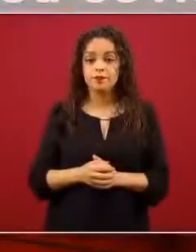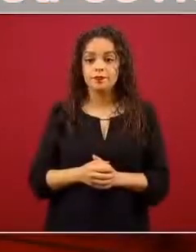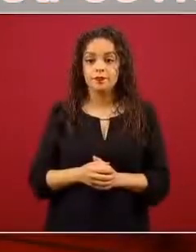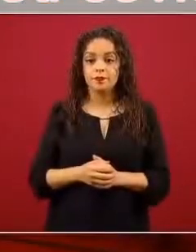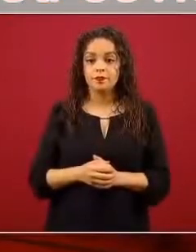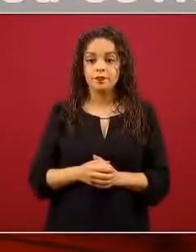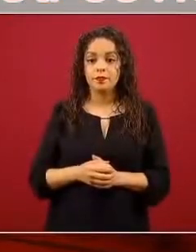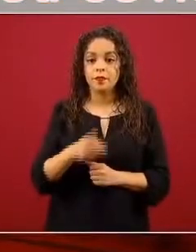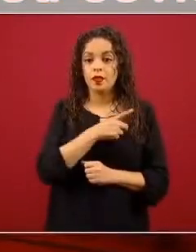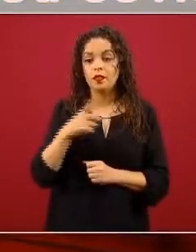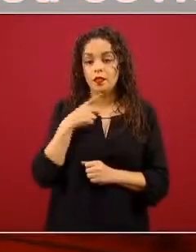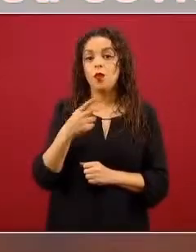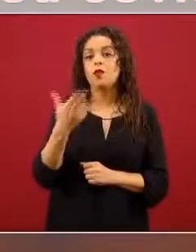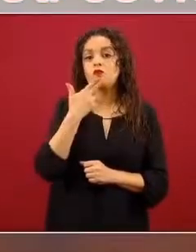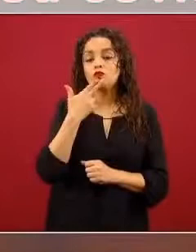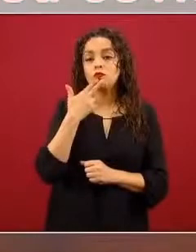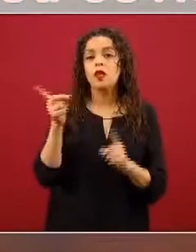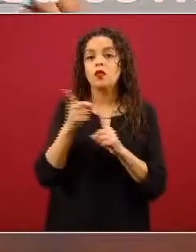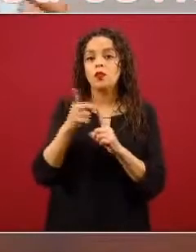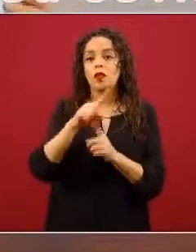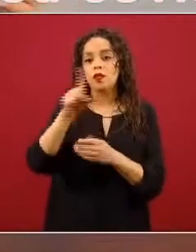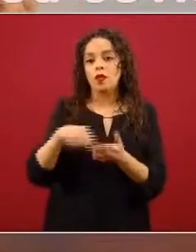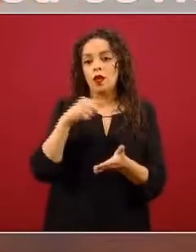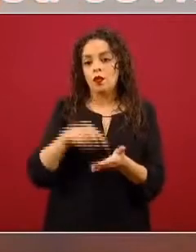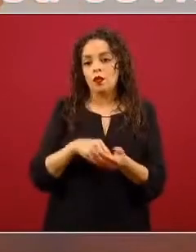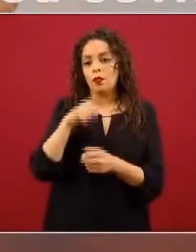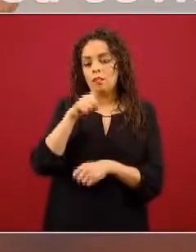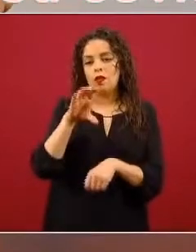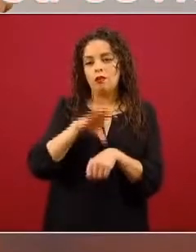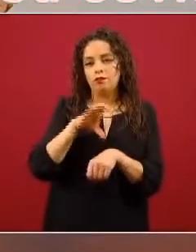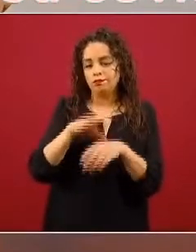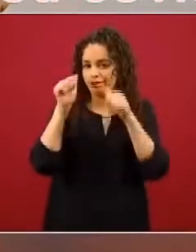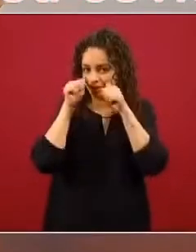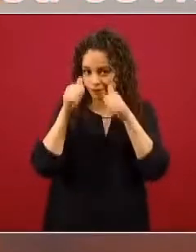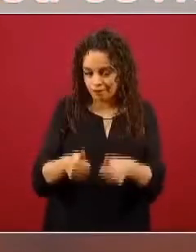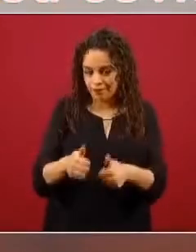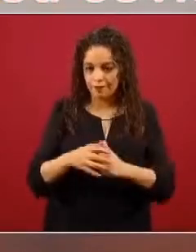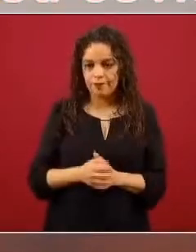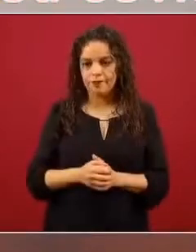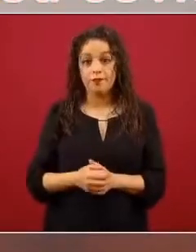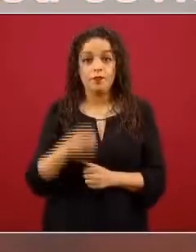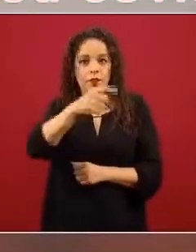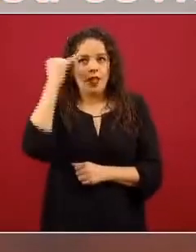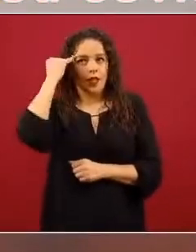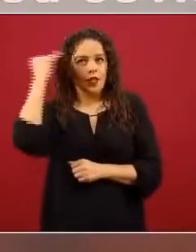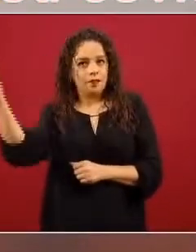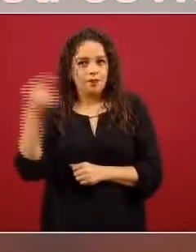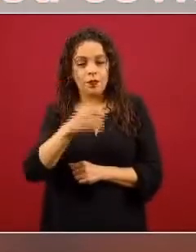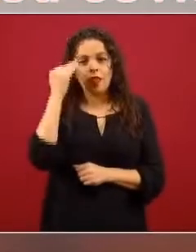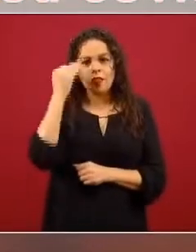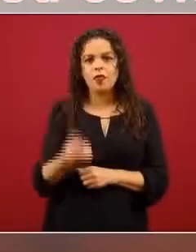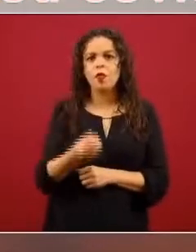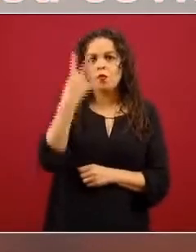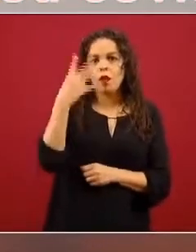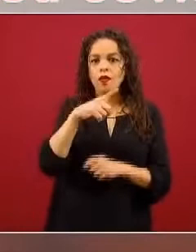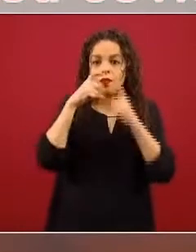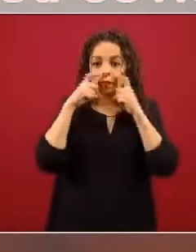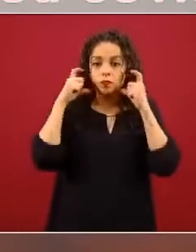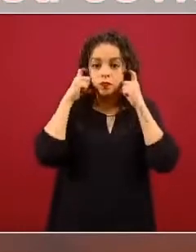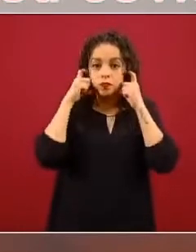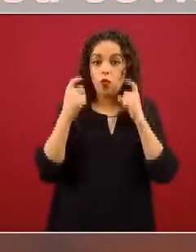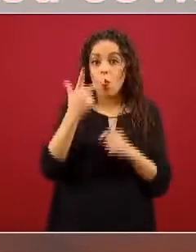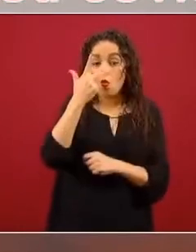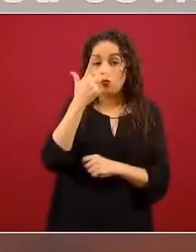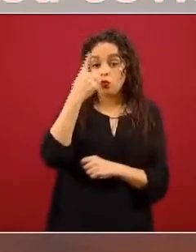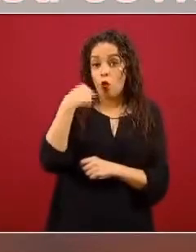se deben de utilizar en las áreas de atención clínica. Imagínense, estas mascarillas, por el tiempo duran solamente un turno, no más de ocho